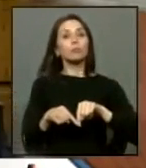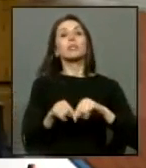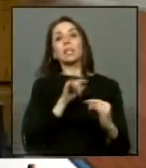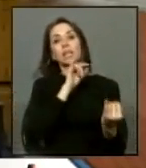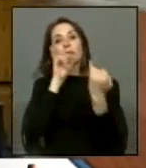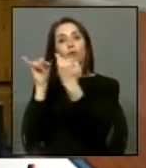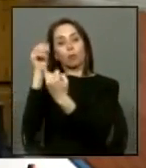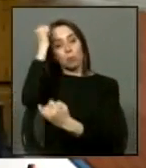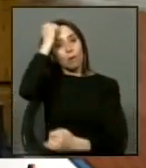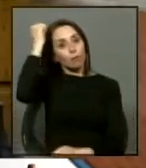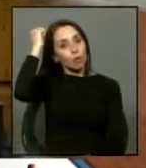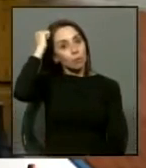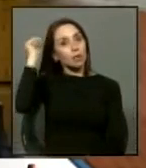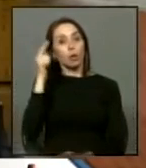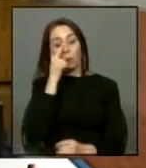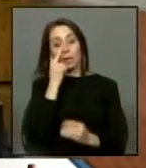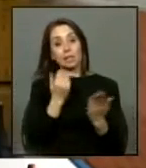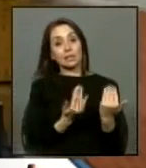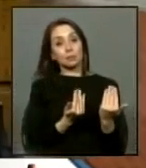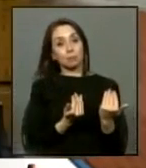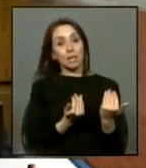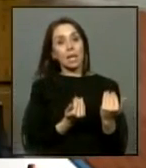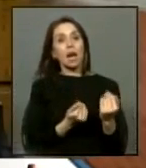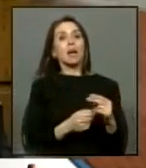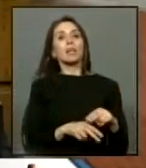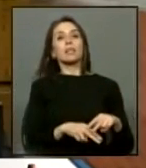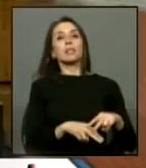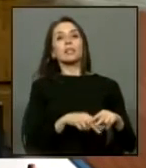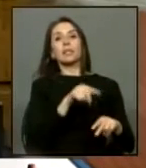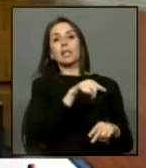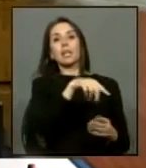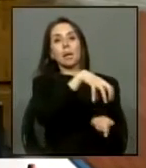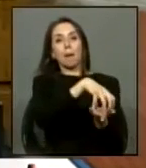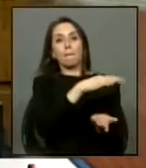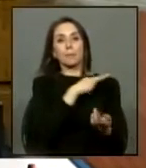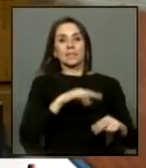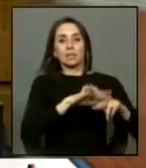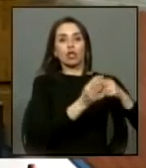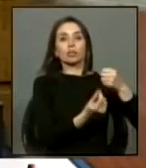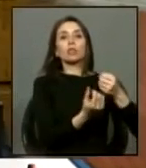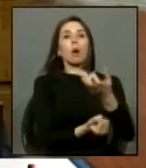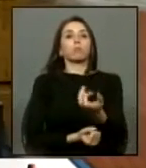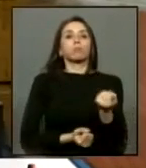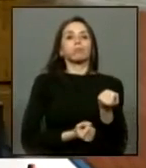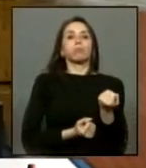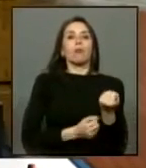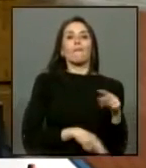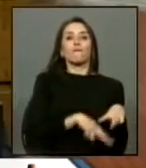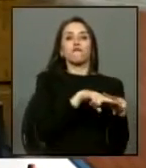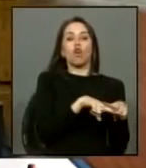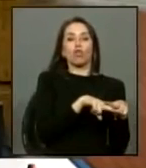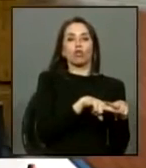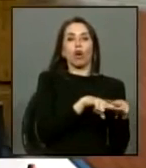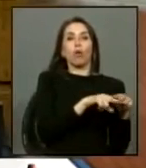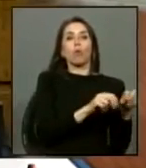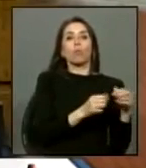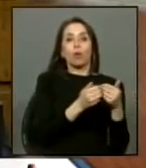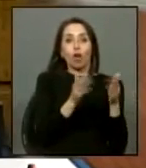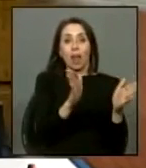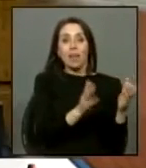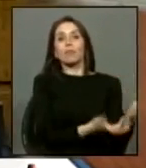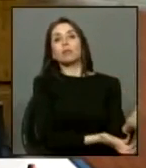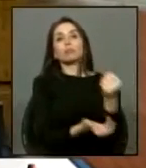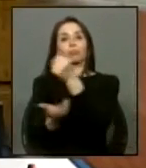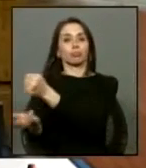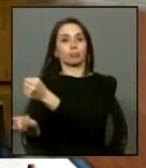bomberos que sólo debían esperar la liberación de los fondos por parte del Ministerio de Hacienda, lo que debió haber transcurrido a las pocas semanas.